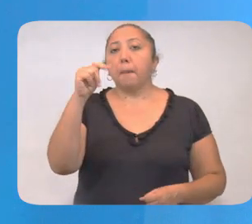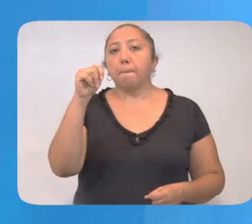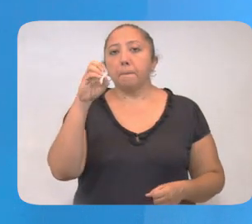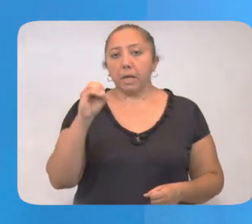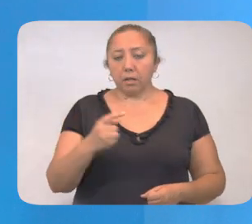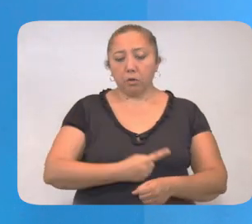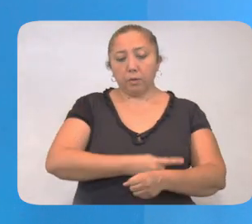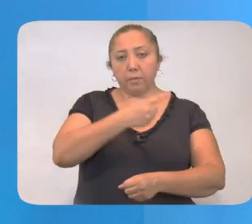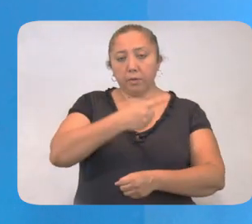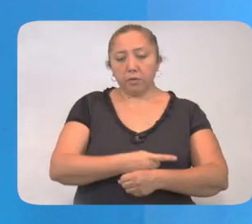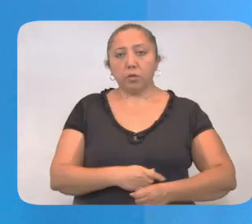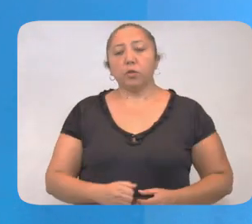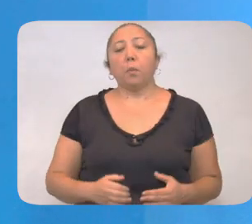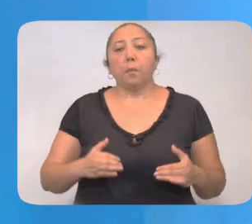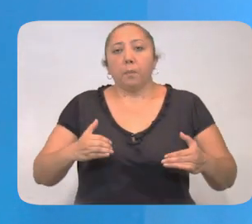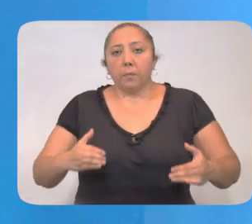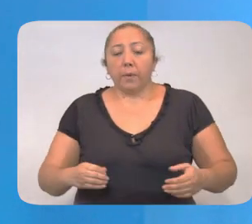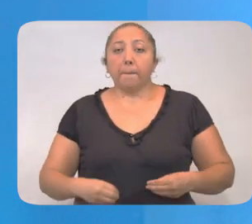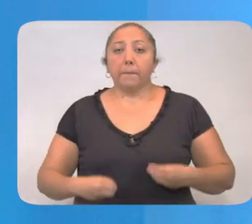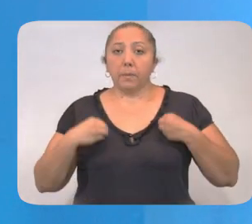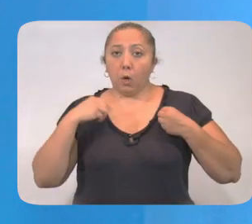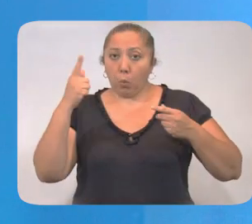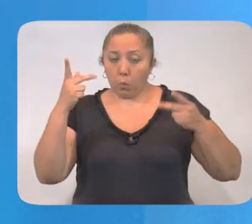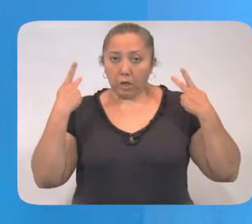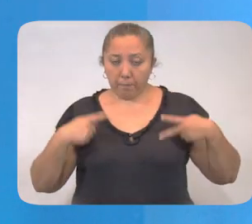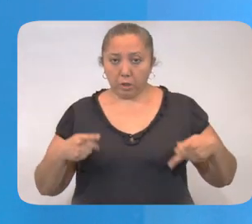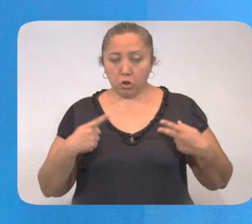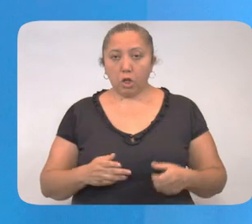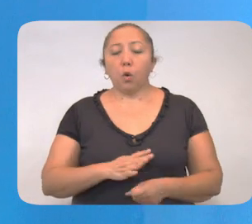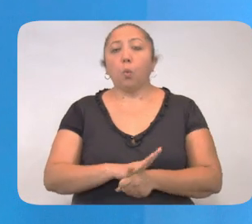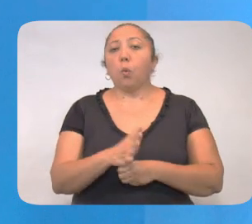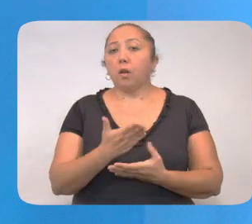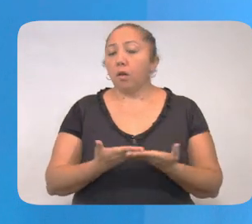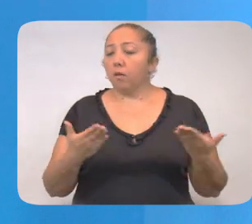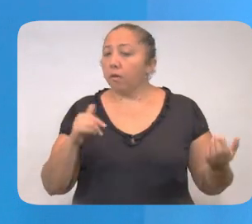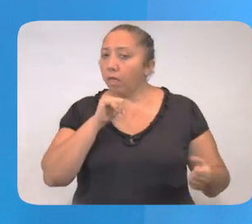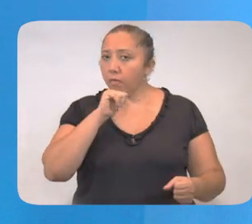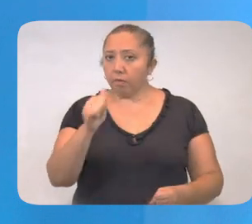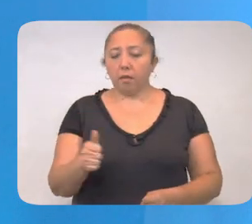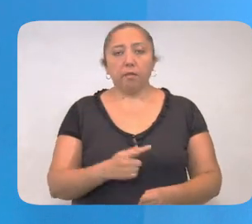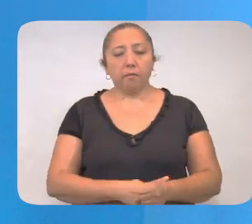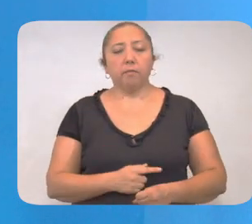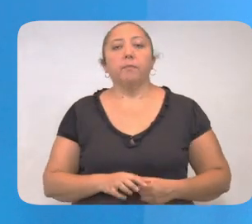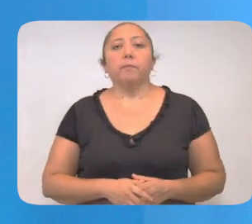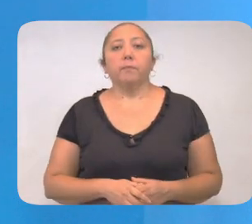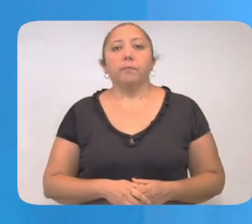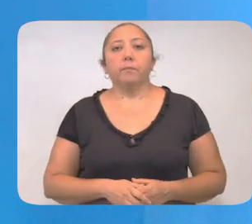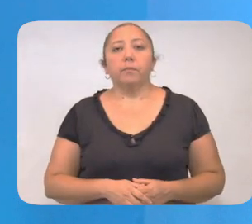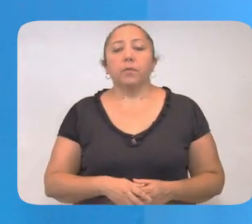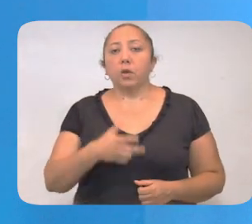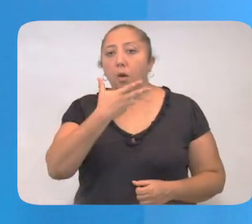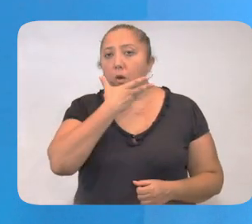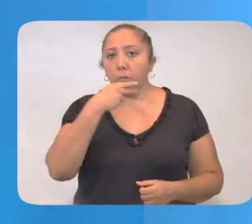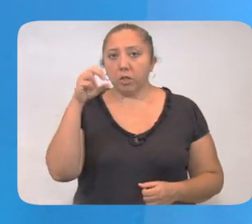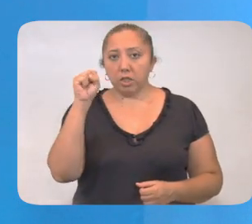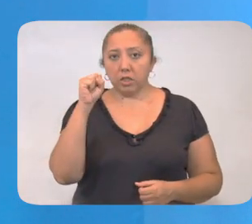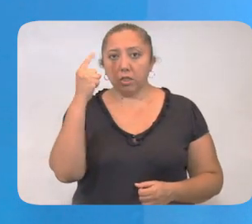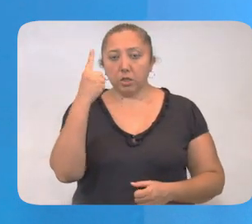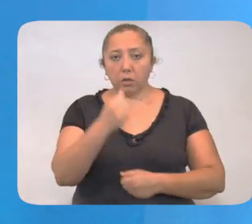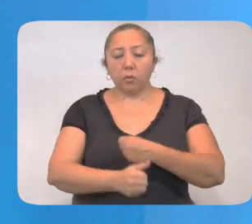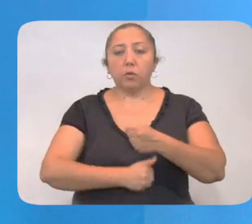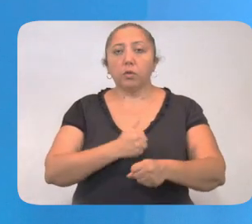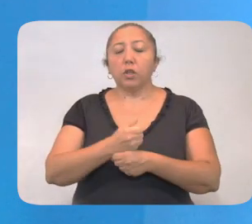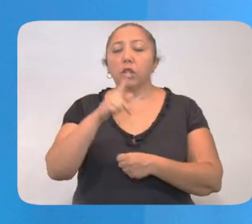hipertensión y obesidad. Vivía con una persona, la cual hasta el momento no reporta síntomas. Hombre de 61